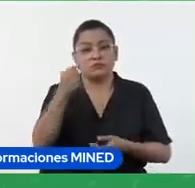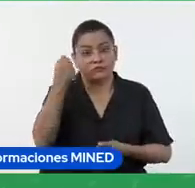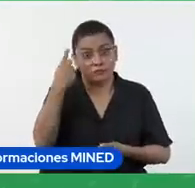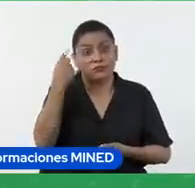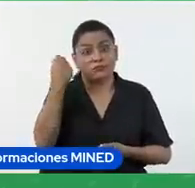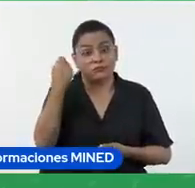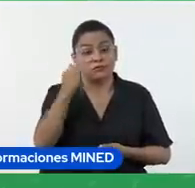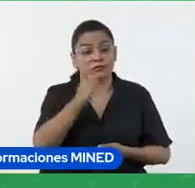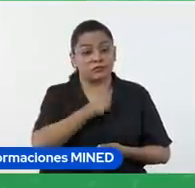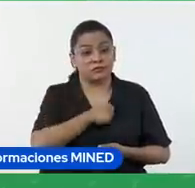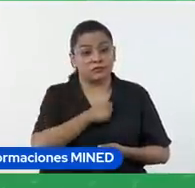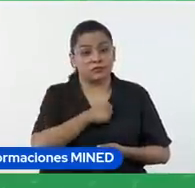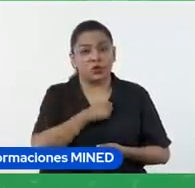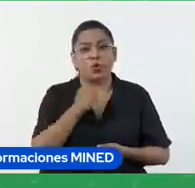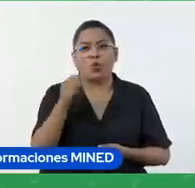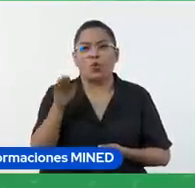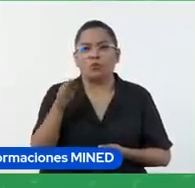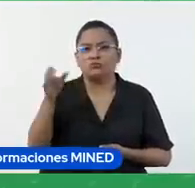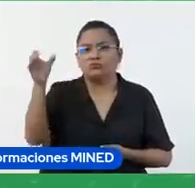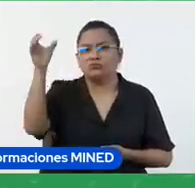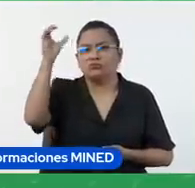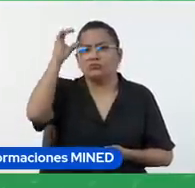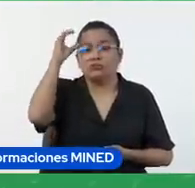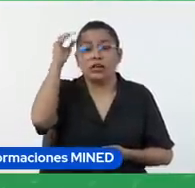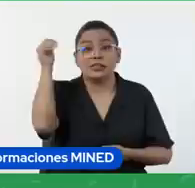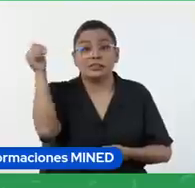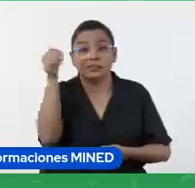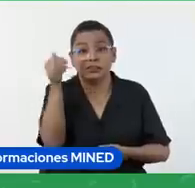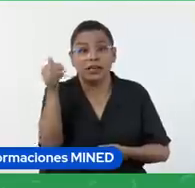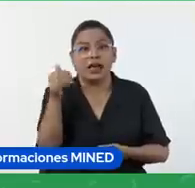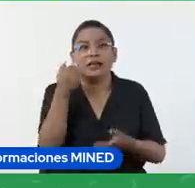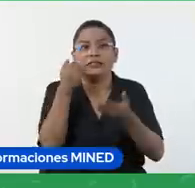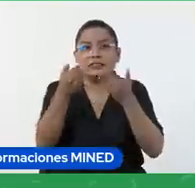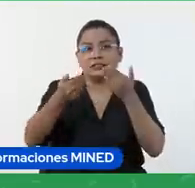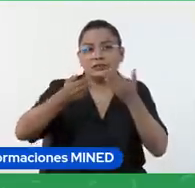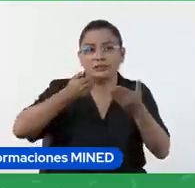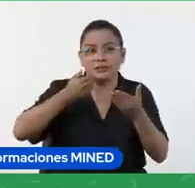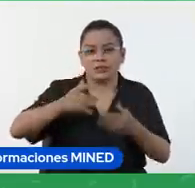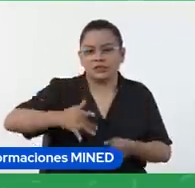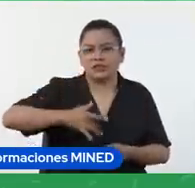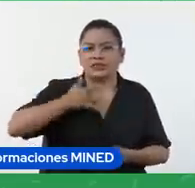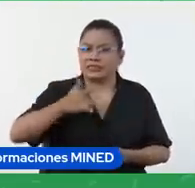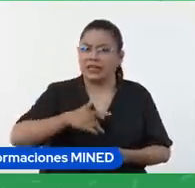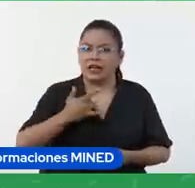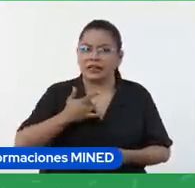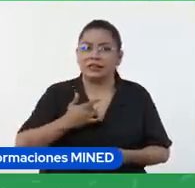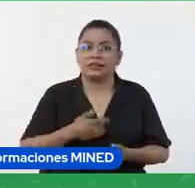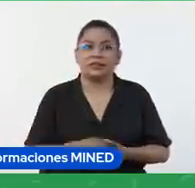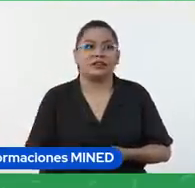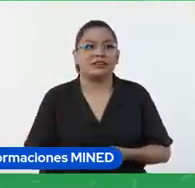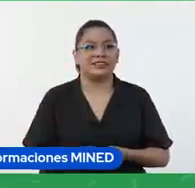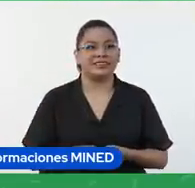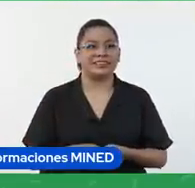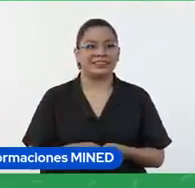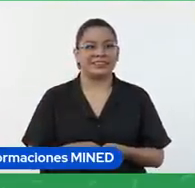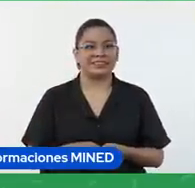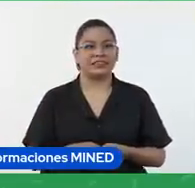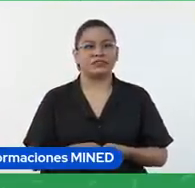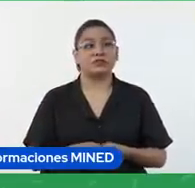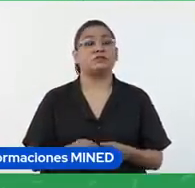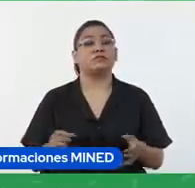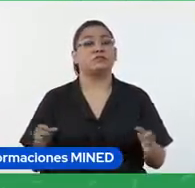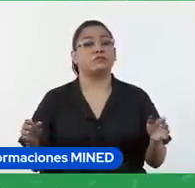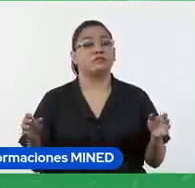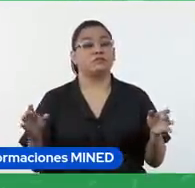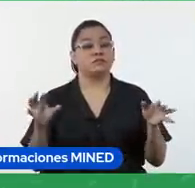utilizó los conceptos y además indica algo que siente ya aquí los sentimientos tienen mucha relación con el